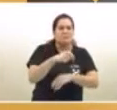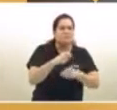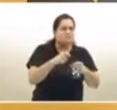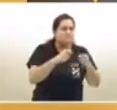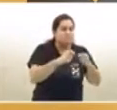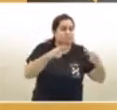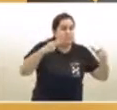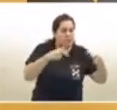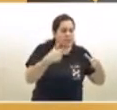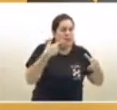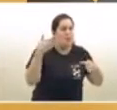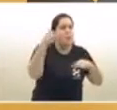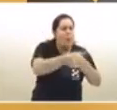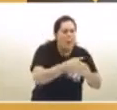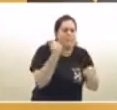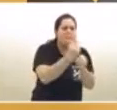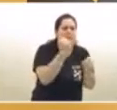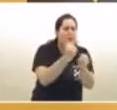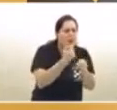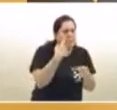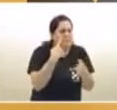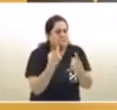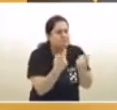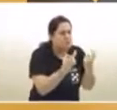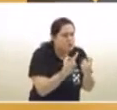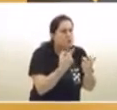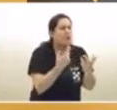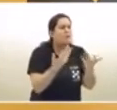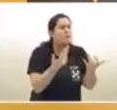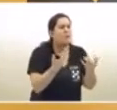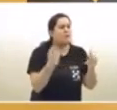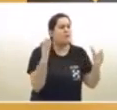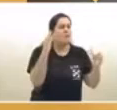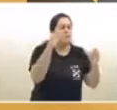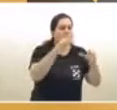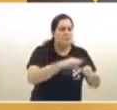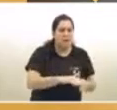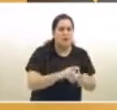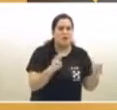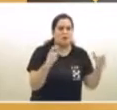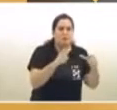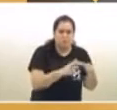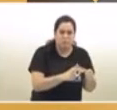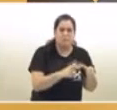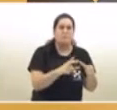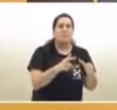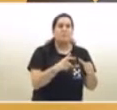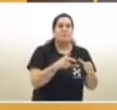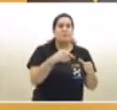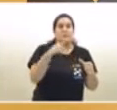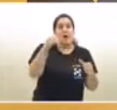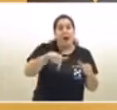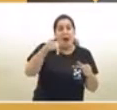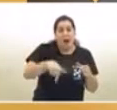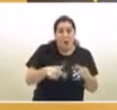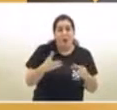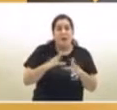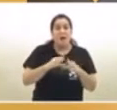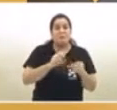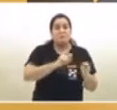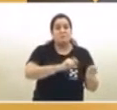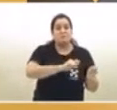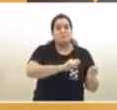fuerte del Detectar, se controló, los casos bajaron en todos los barrios populares, y hoy ya estamos con el Detectar en 37